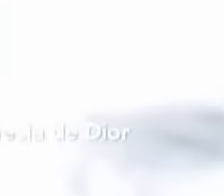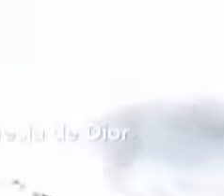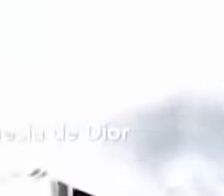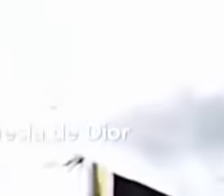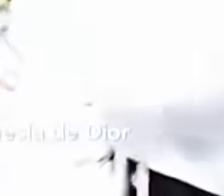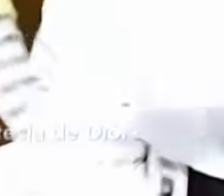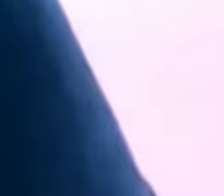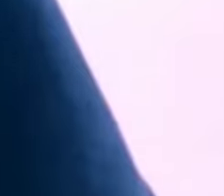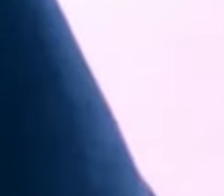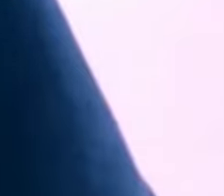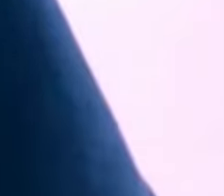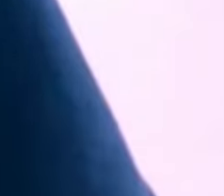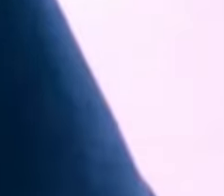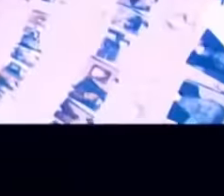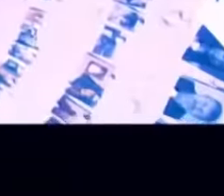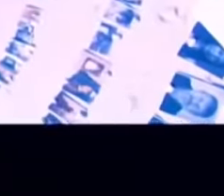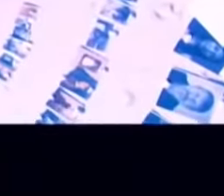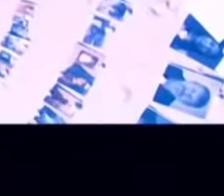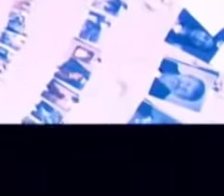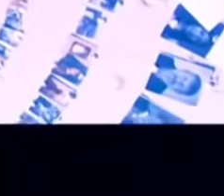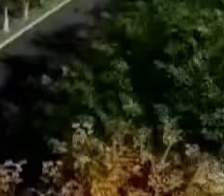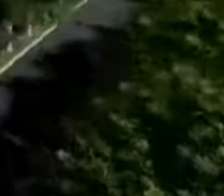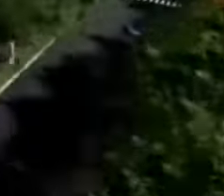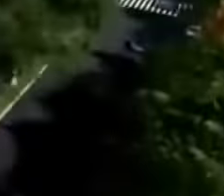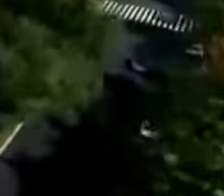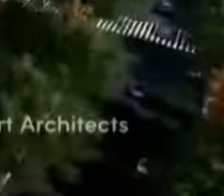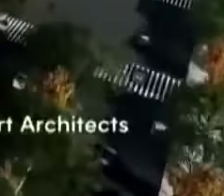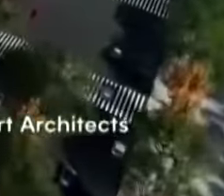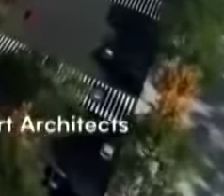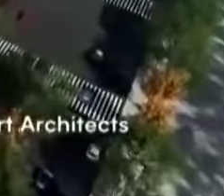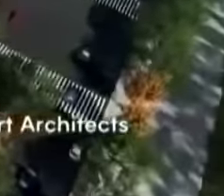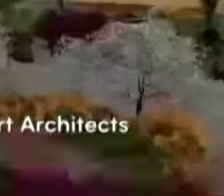El Magazine Cultural de la Dolce Baby.